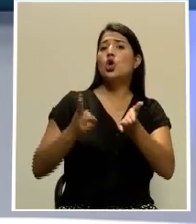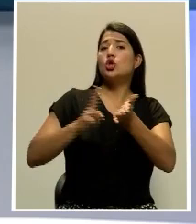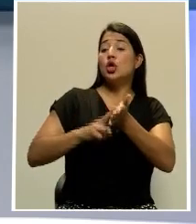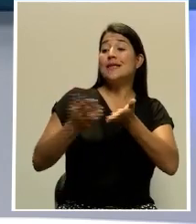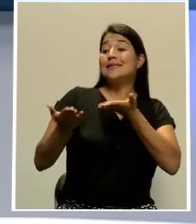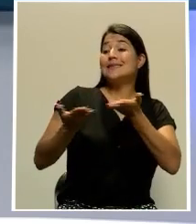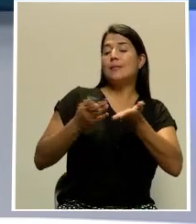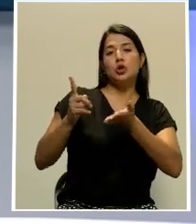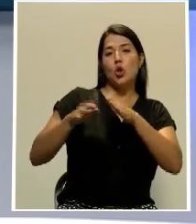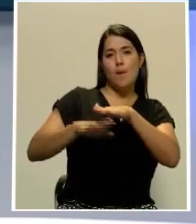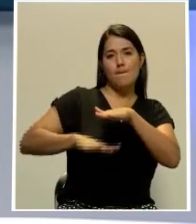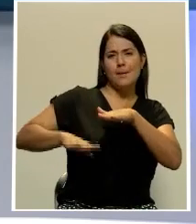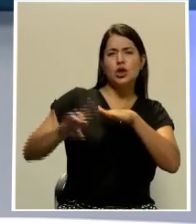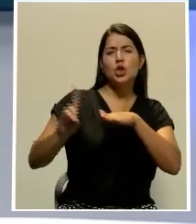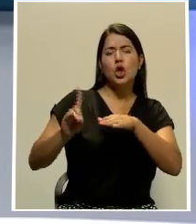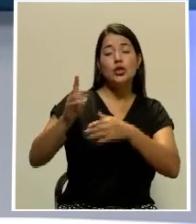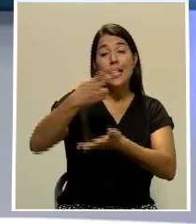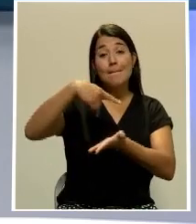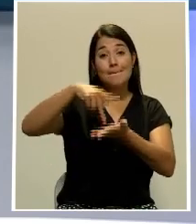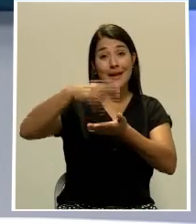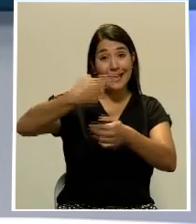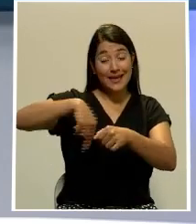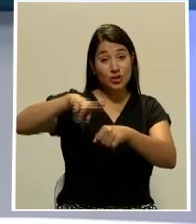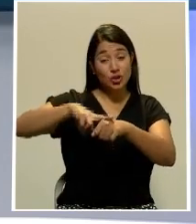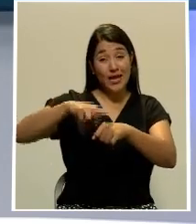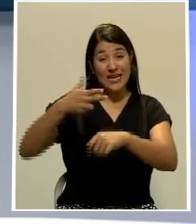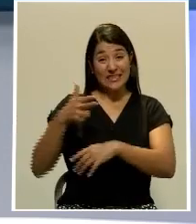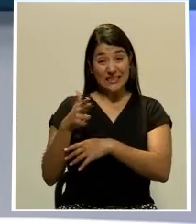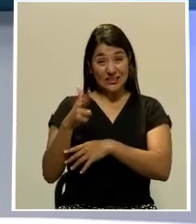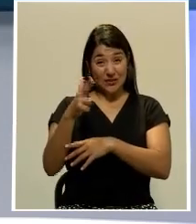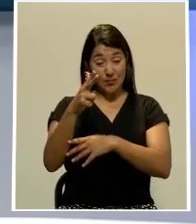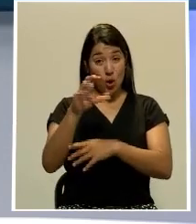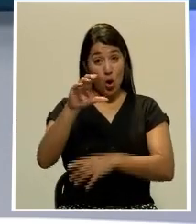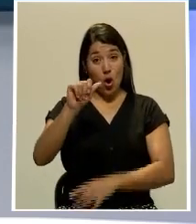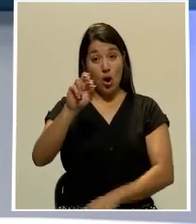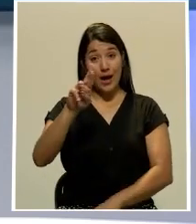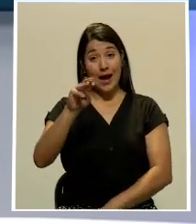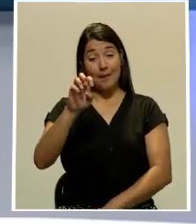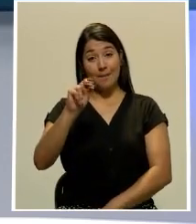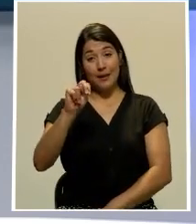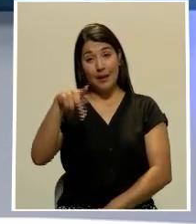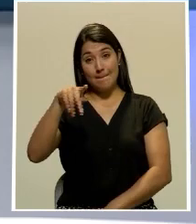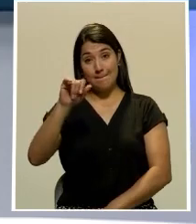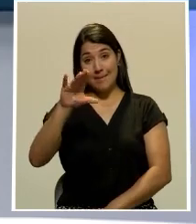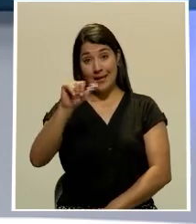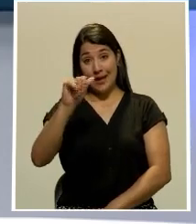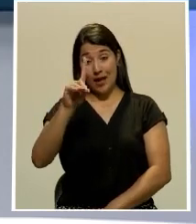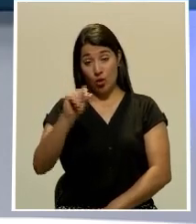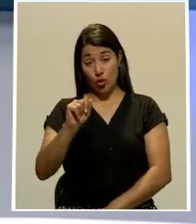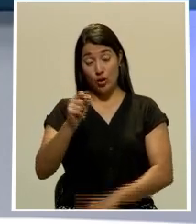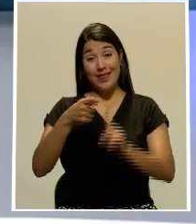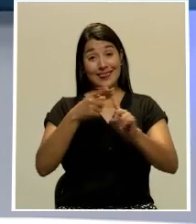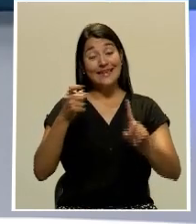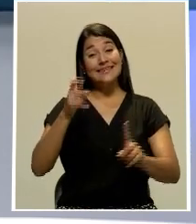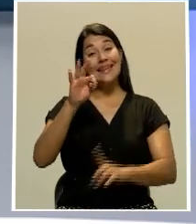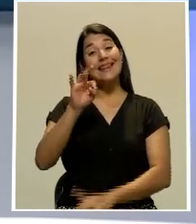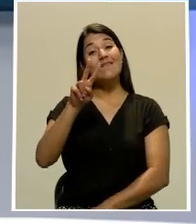esenciales en el Parque Nacional Chirripó. Carmen Picado de TV Sur Canal nos informa.